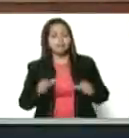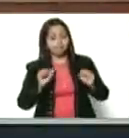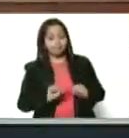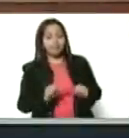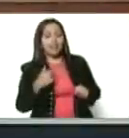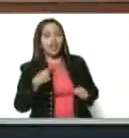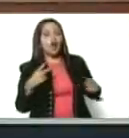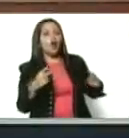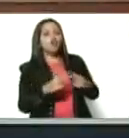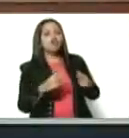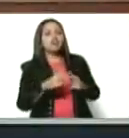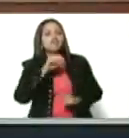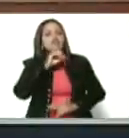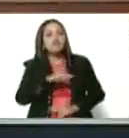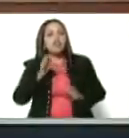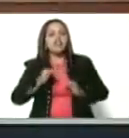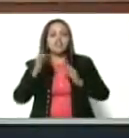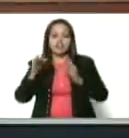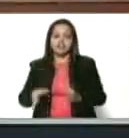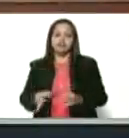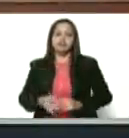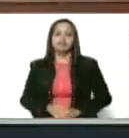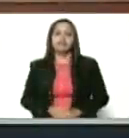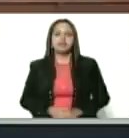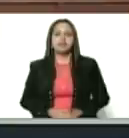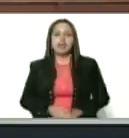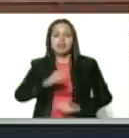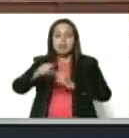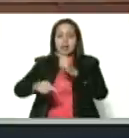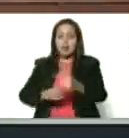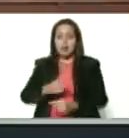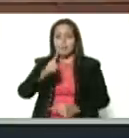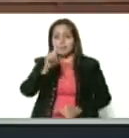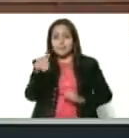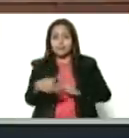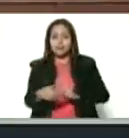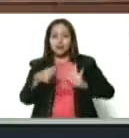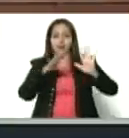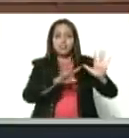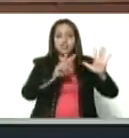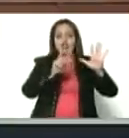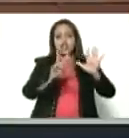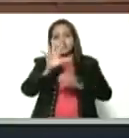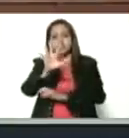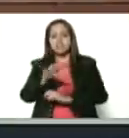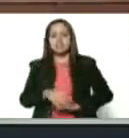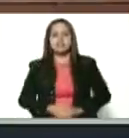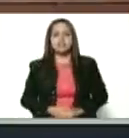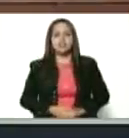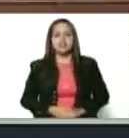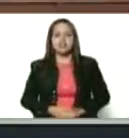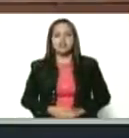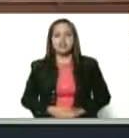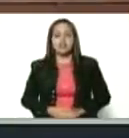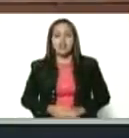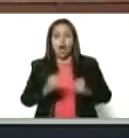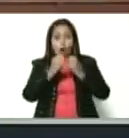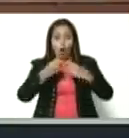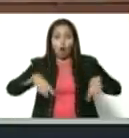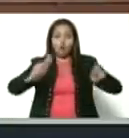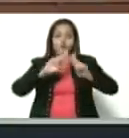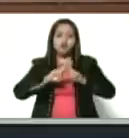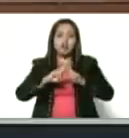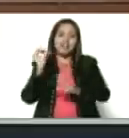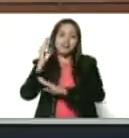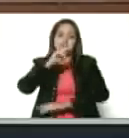historia verdadera. Luego, en 1975, la Organización de Naciones Unidas en Asamblea General